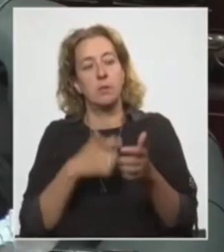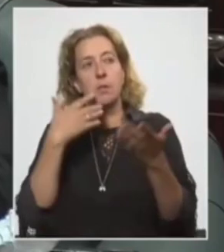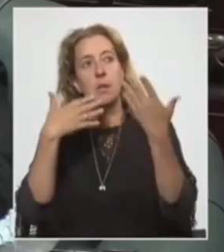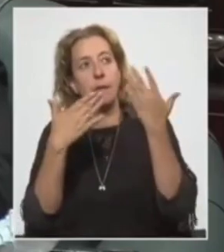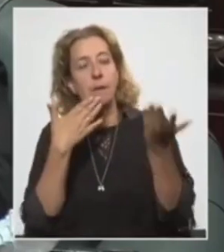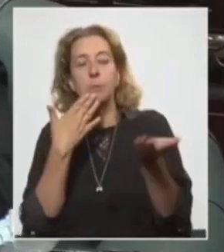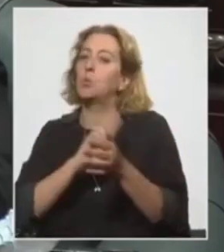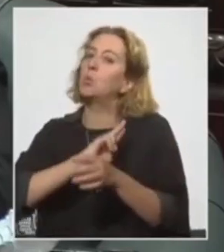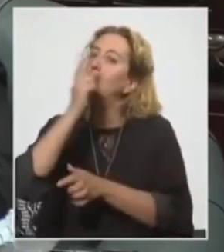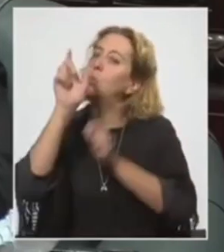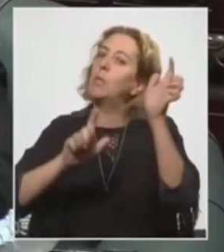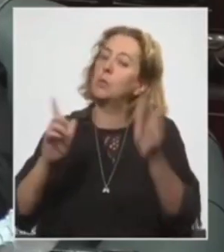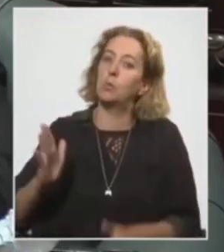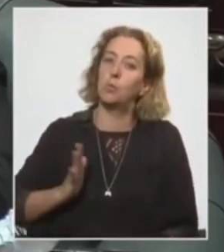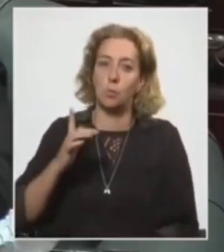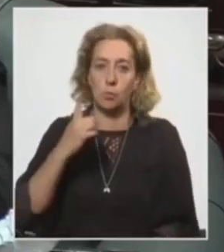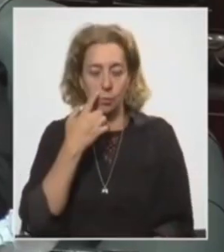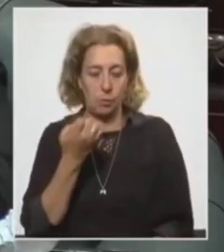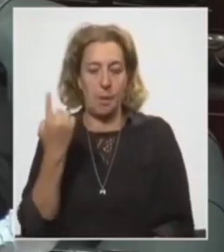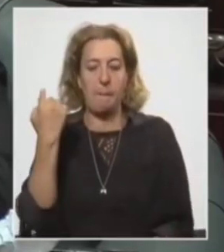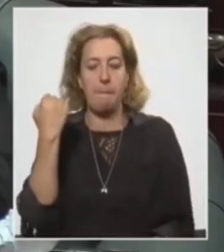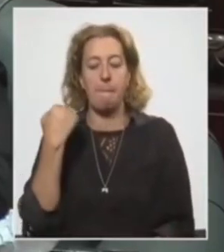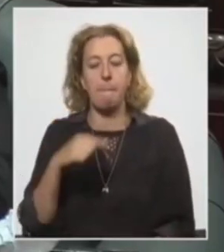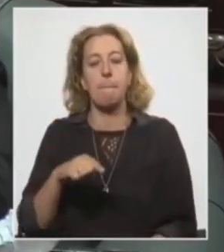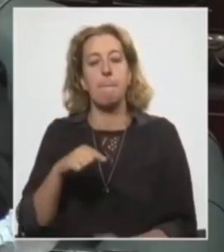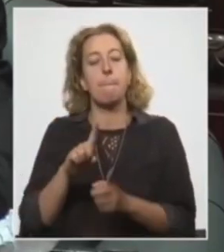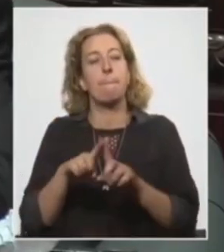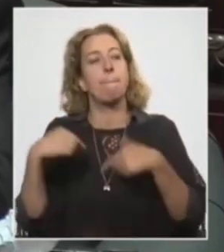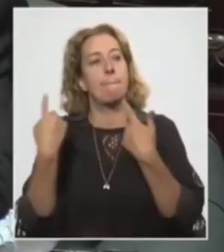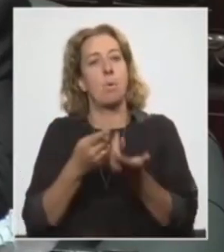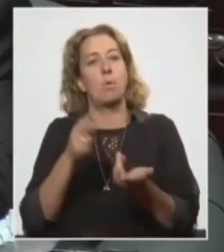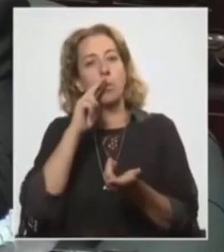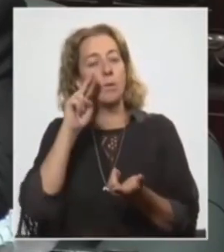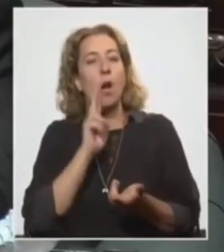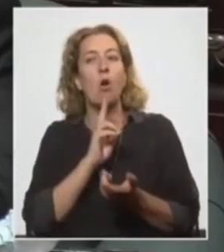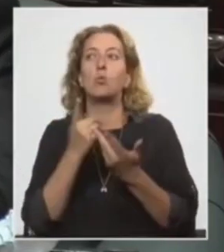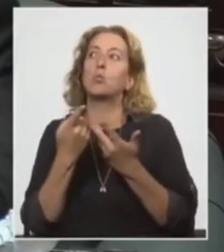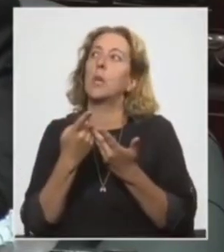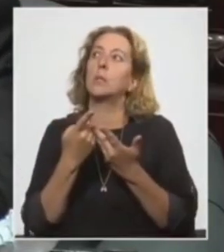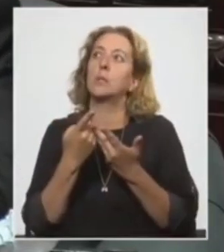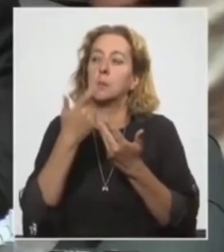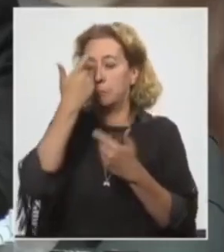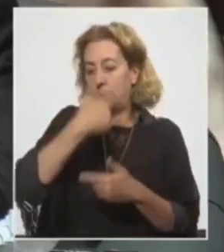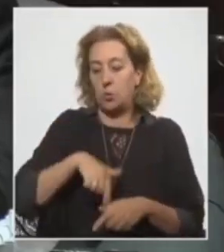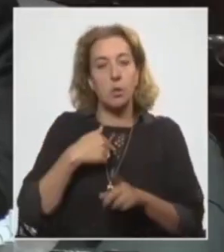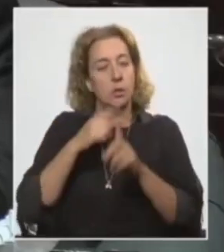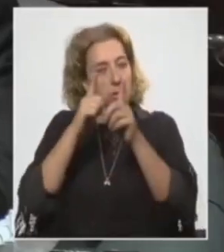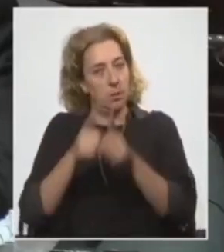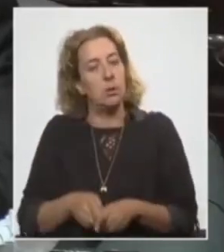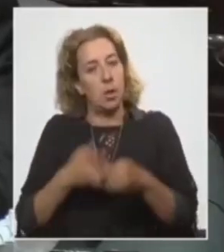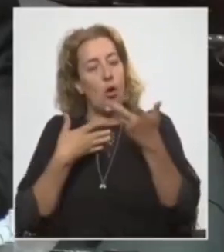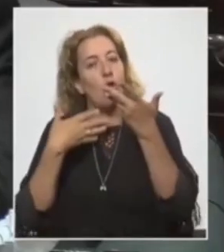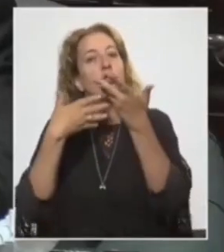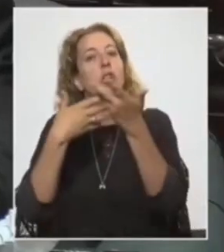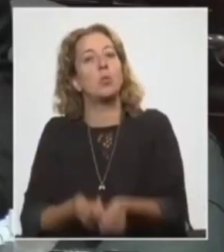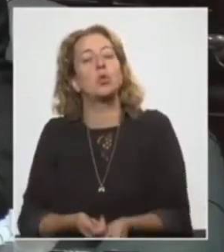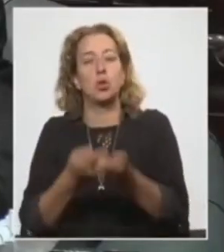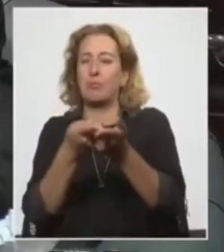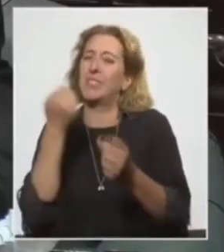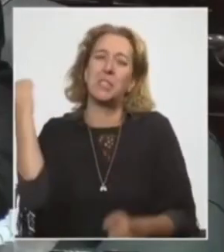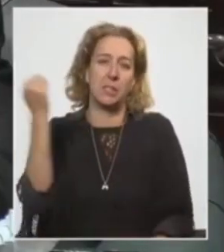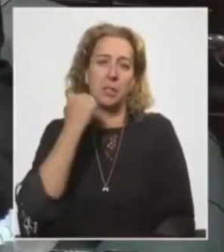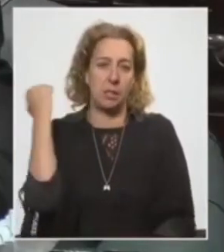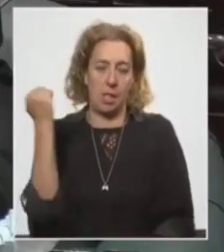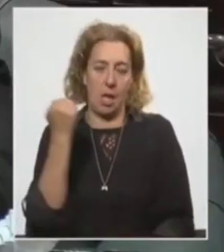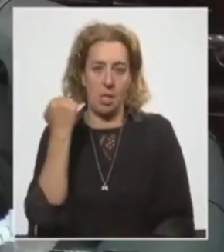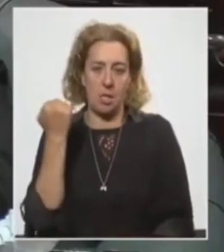uruguayos y las uruguayas para que en nuestras conductas personales también hagamos una contribución que es esencial